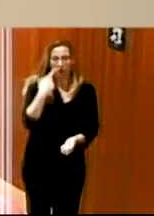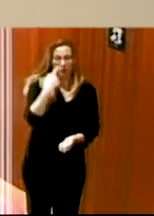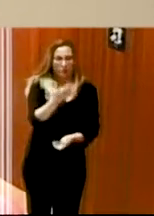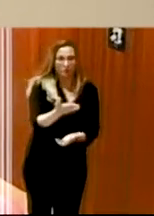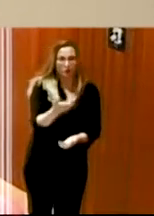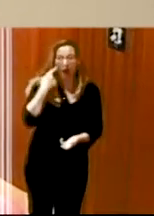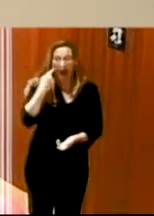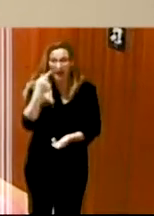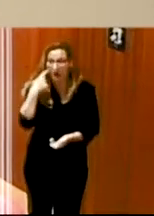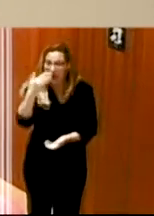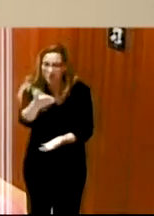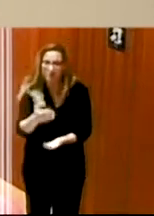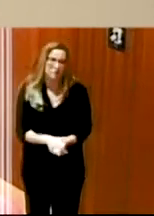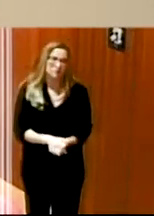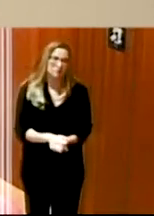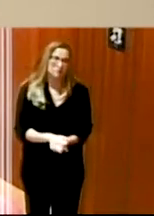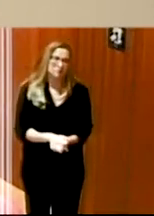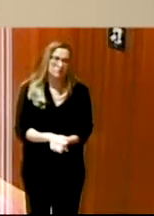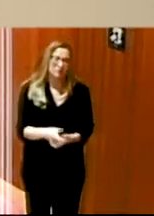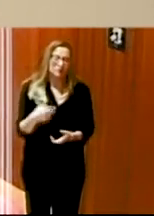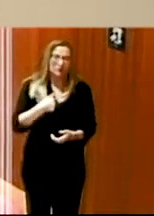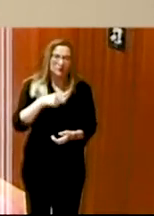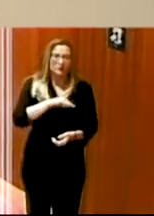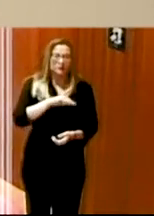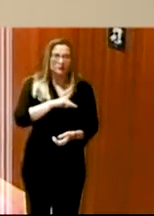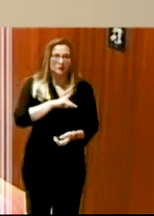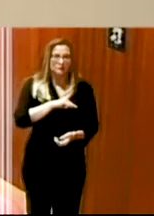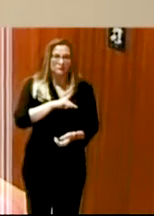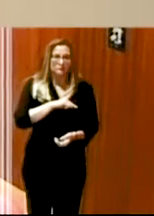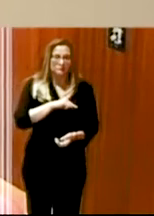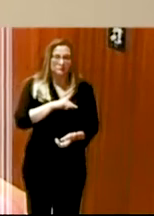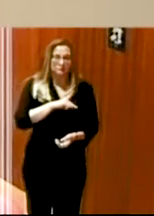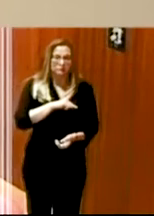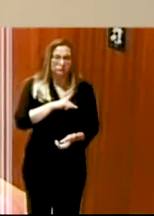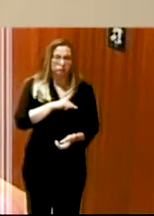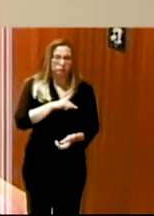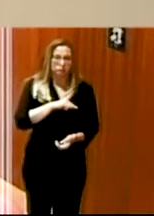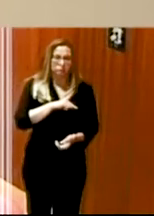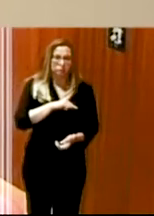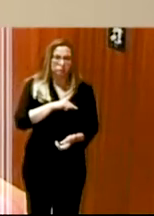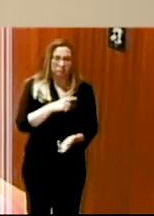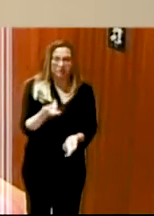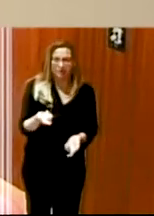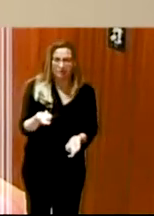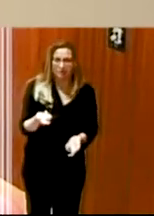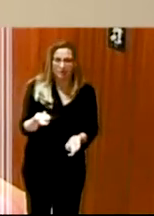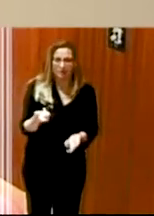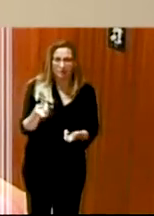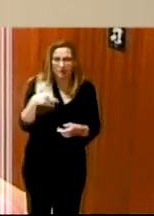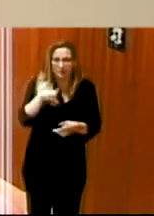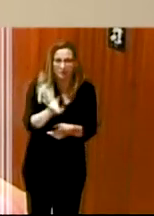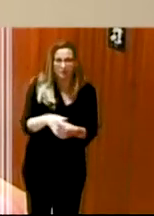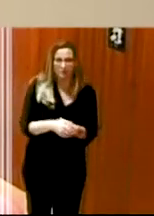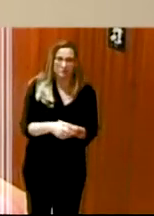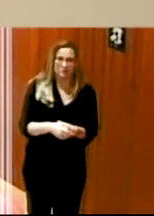Almería. Entonces, fue la sensación de esto y todo lo demás que ahora vais a ir viendo. Efectivamente,